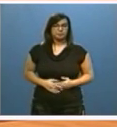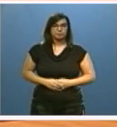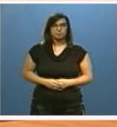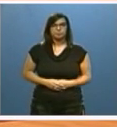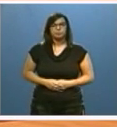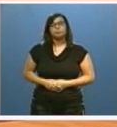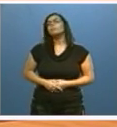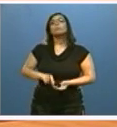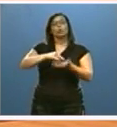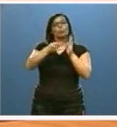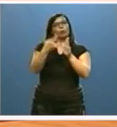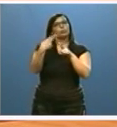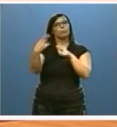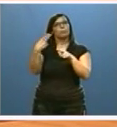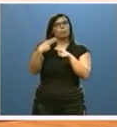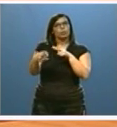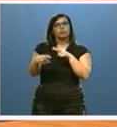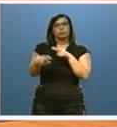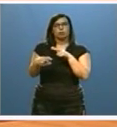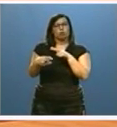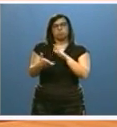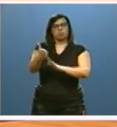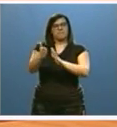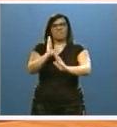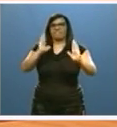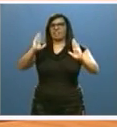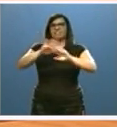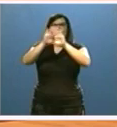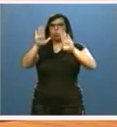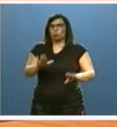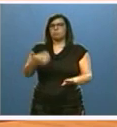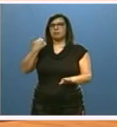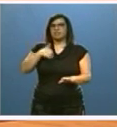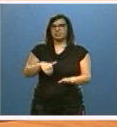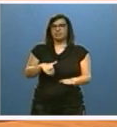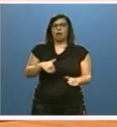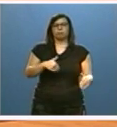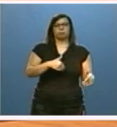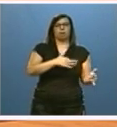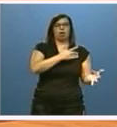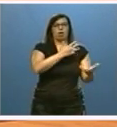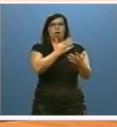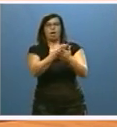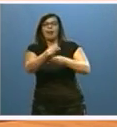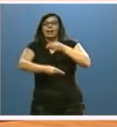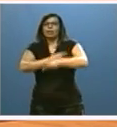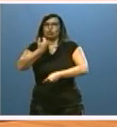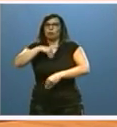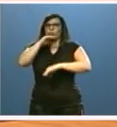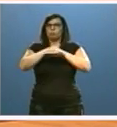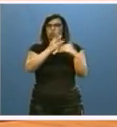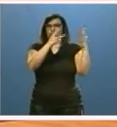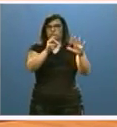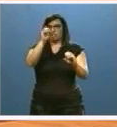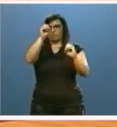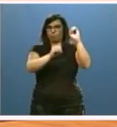Este proyecto político está en la última fase de su desarrollo con un 80% de su camino recorrido. Pero